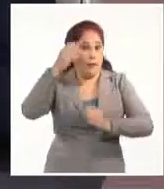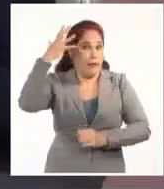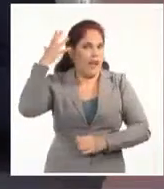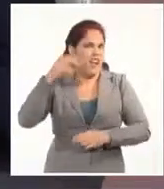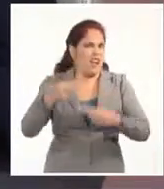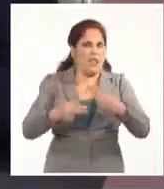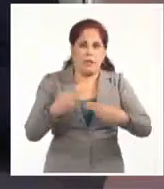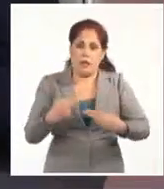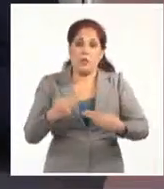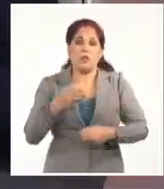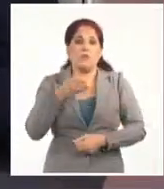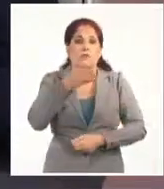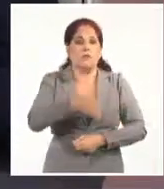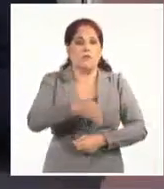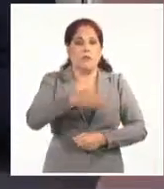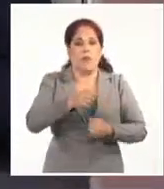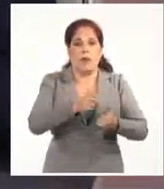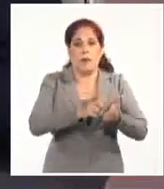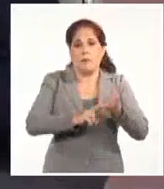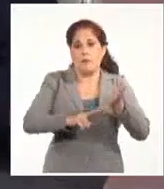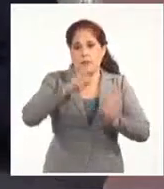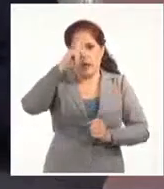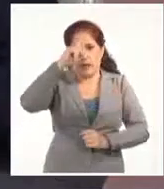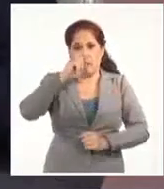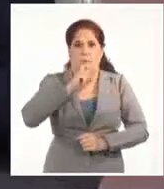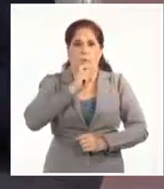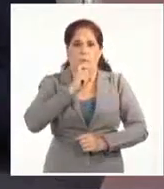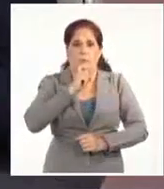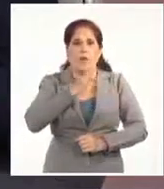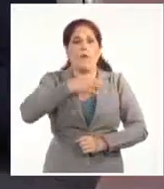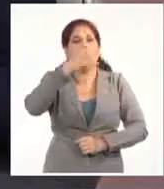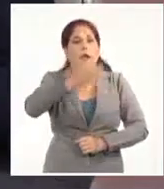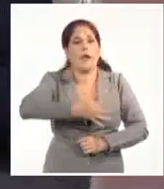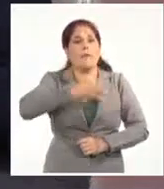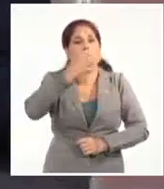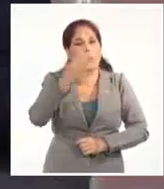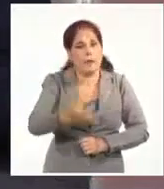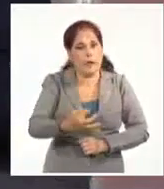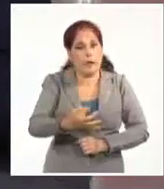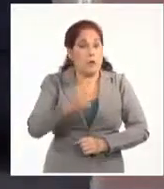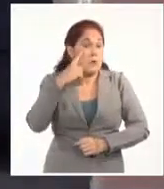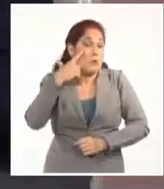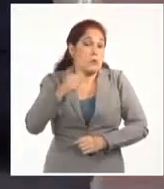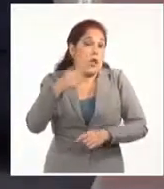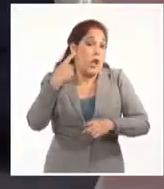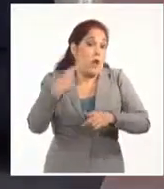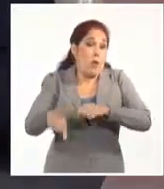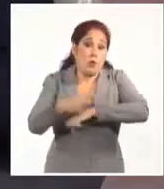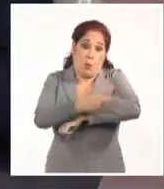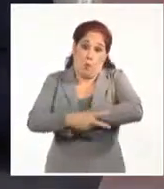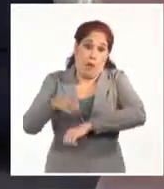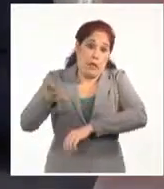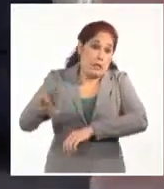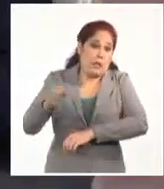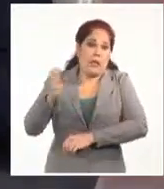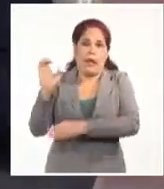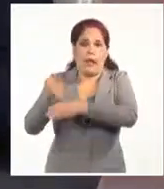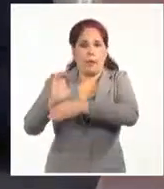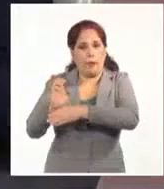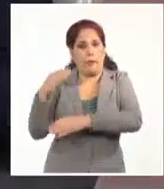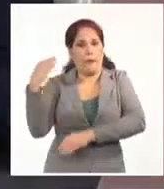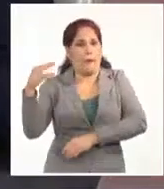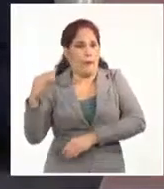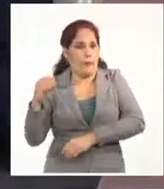allí a San Antonio de los Baños, hablar con la gente. Yo no sé qué presidente de estos países que han estado